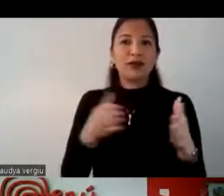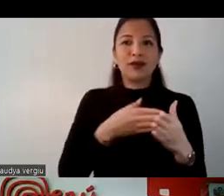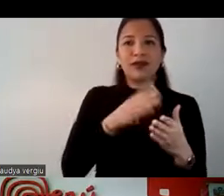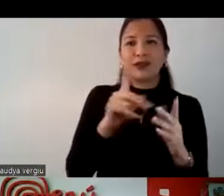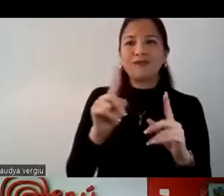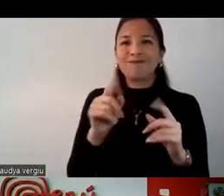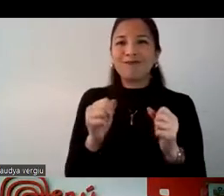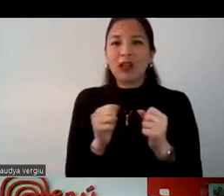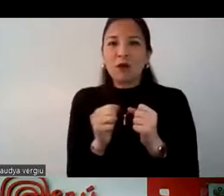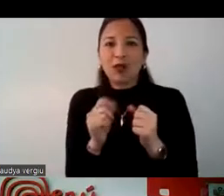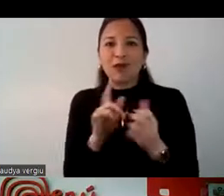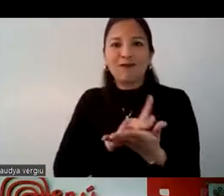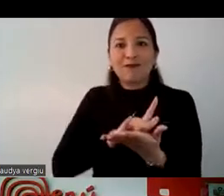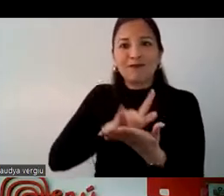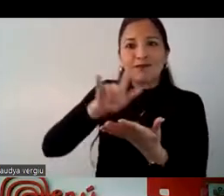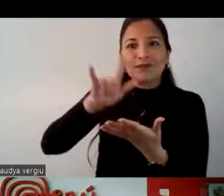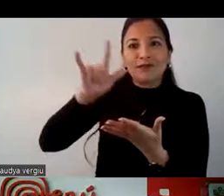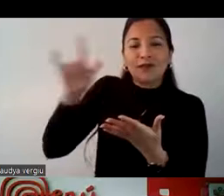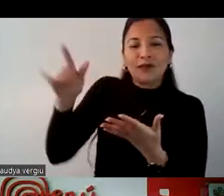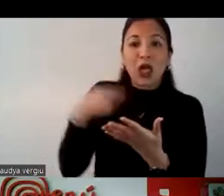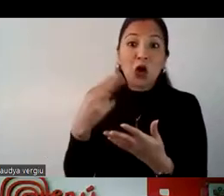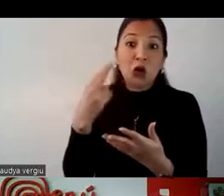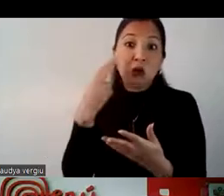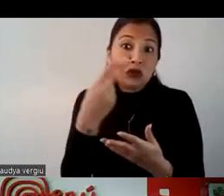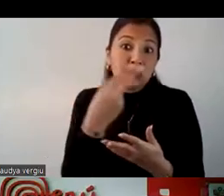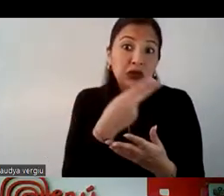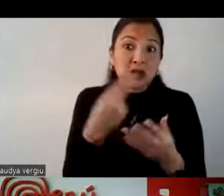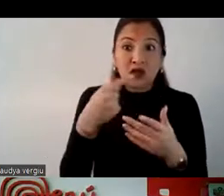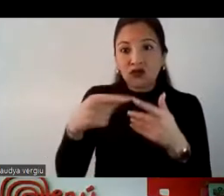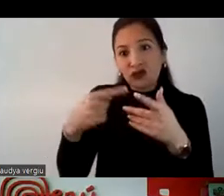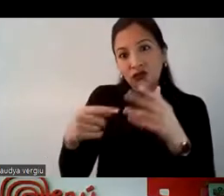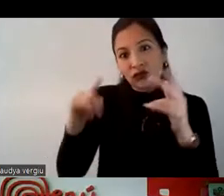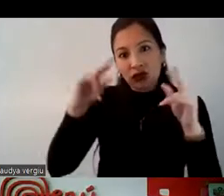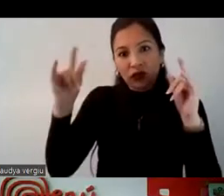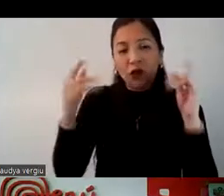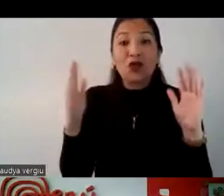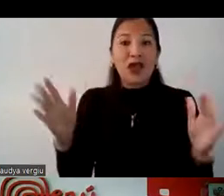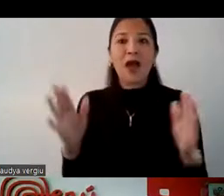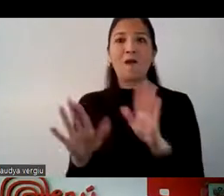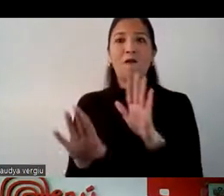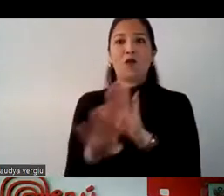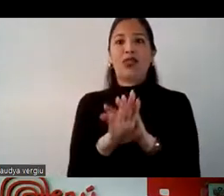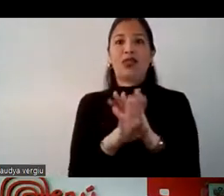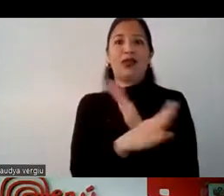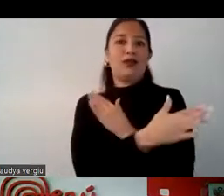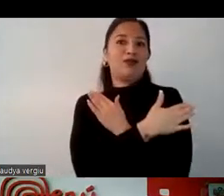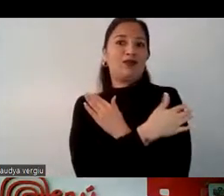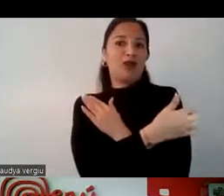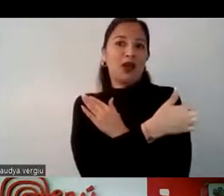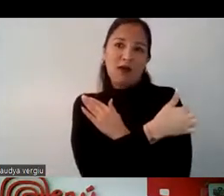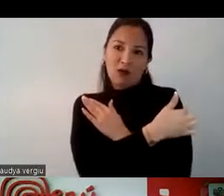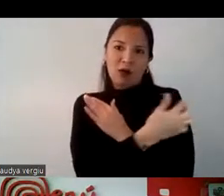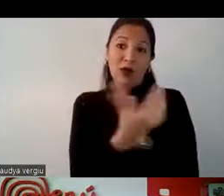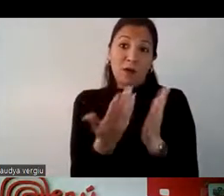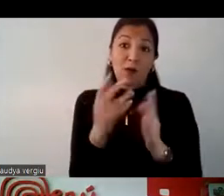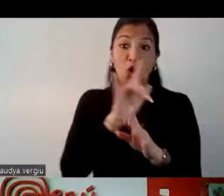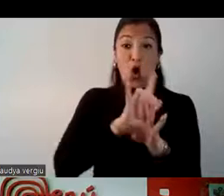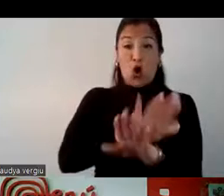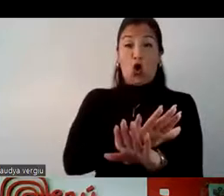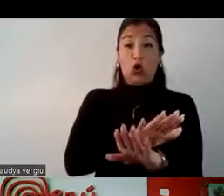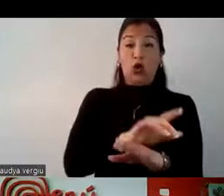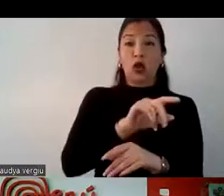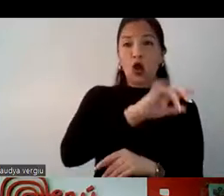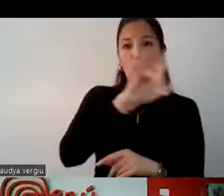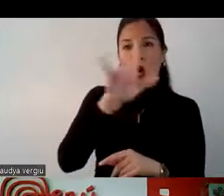ese miedo a volar, perder ese miedo a visitar otro destino, porque ya se encuentran protegidos con es, contra, contra la COVID-19.